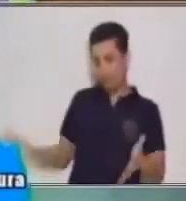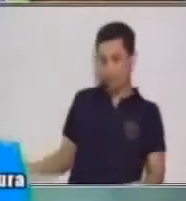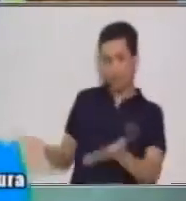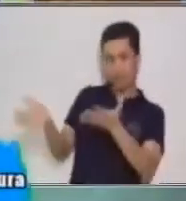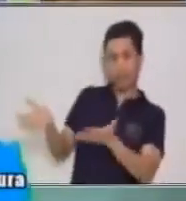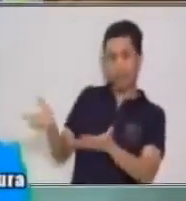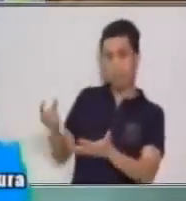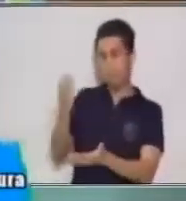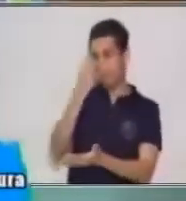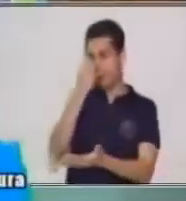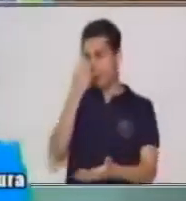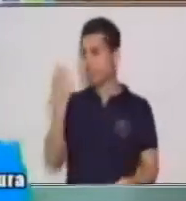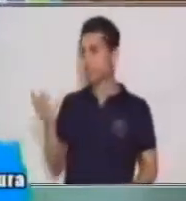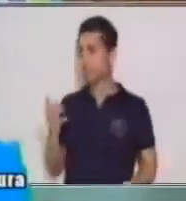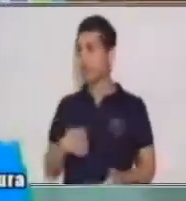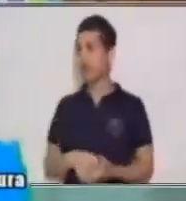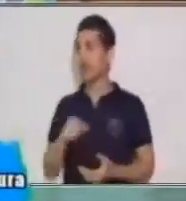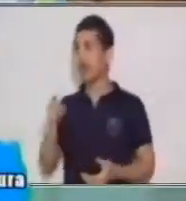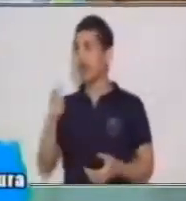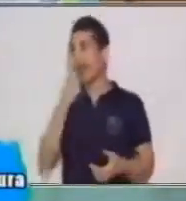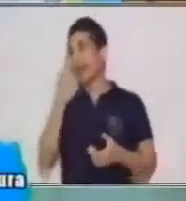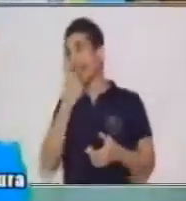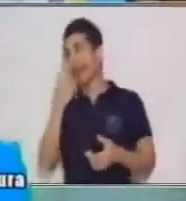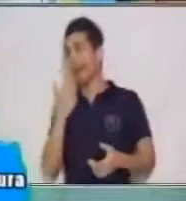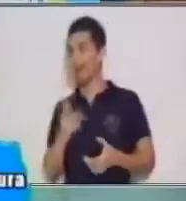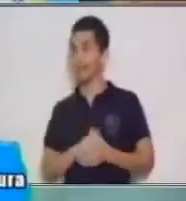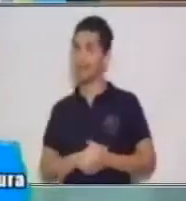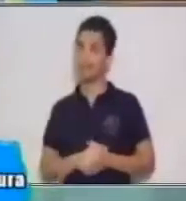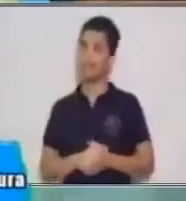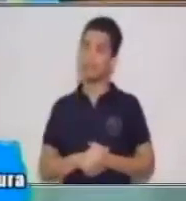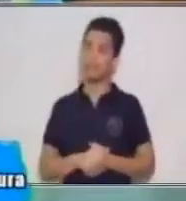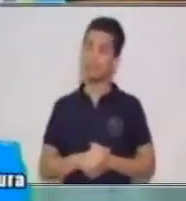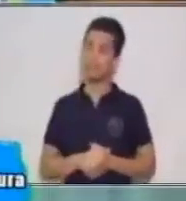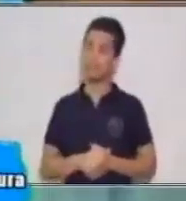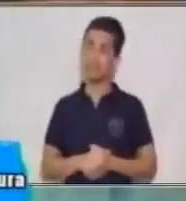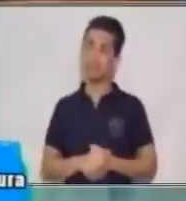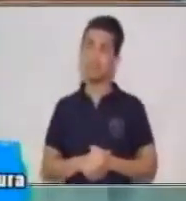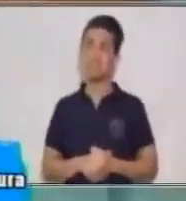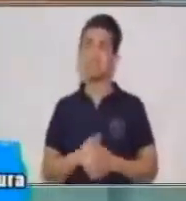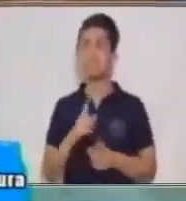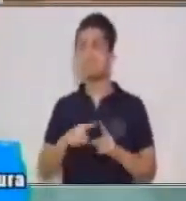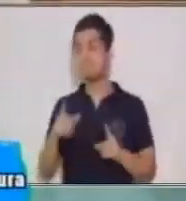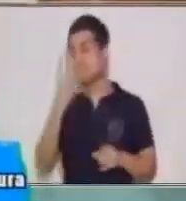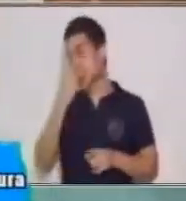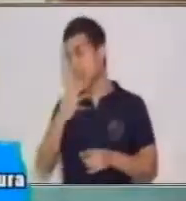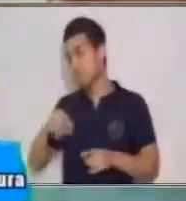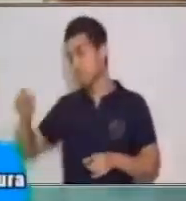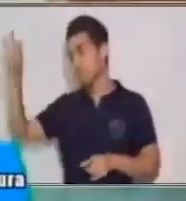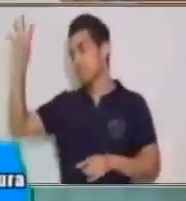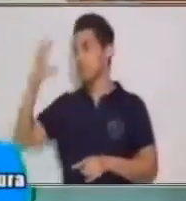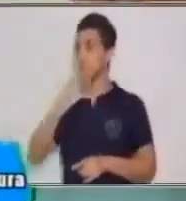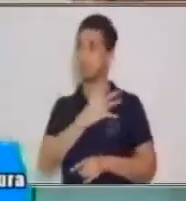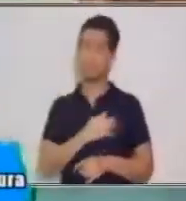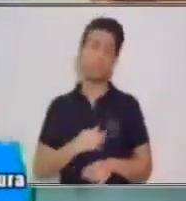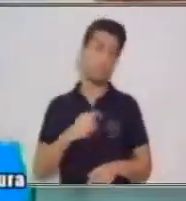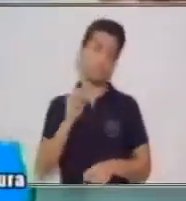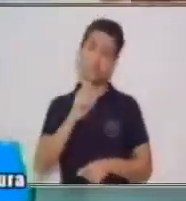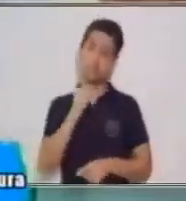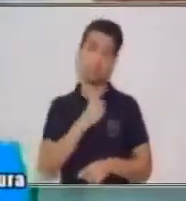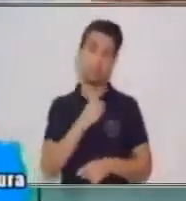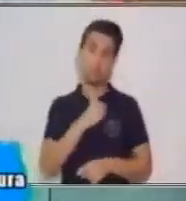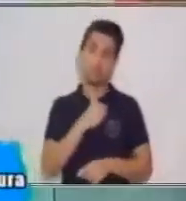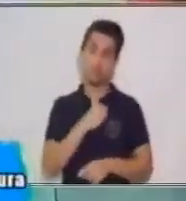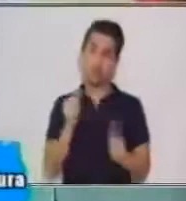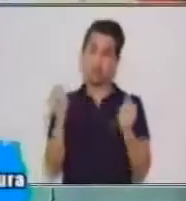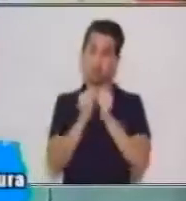payasos? Y así causa más sensación. Pero el pobre elefante sufría y no quería estar con los payasos.